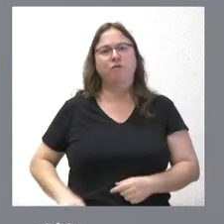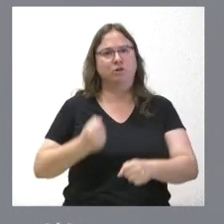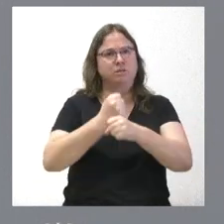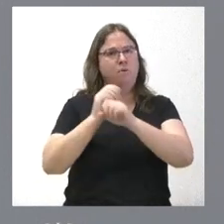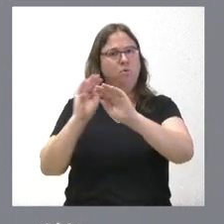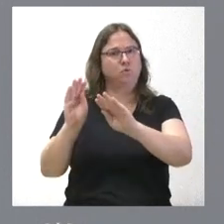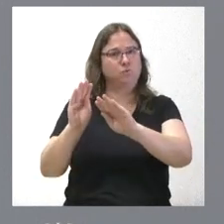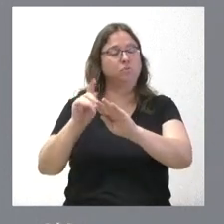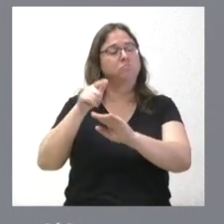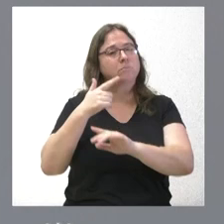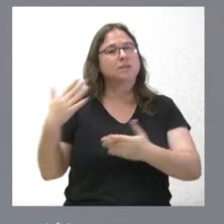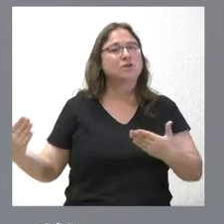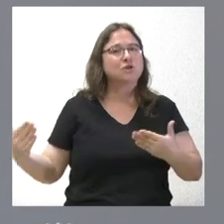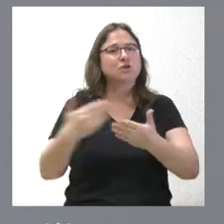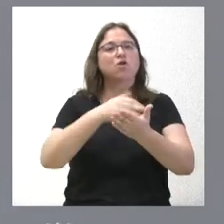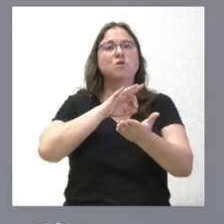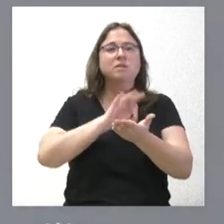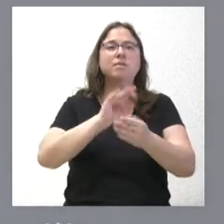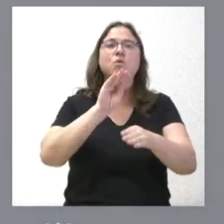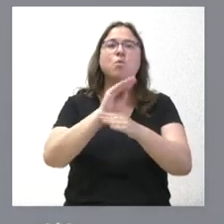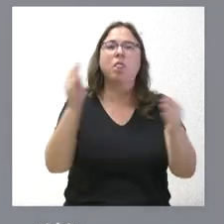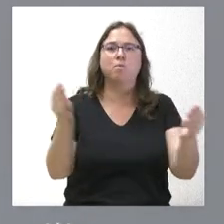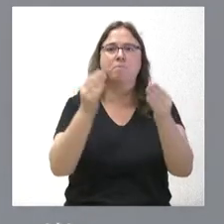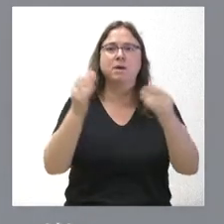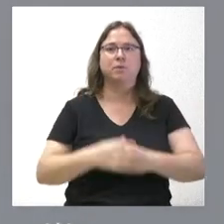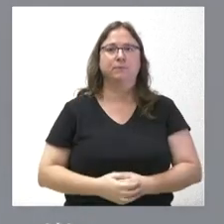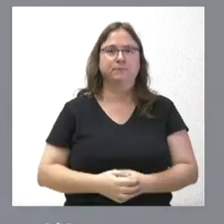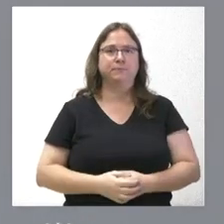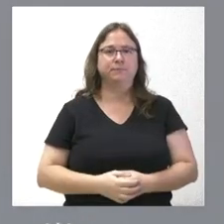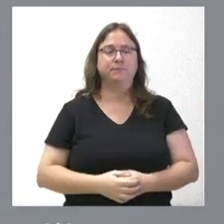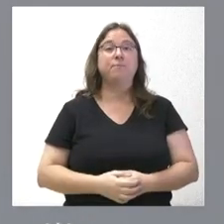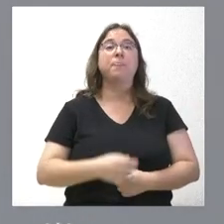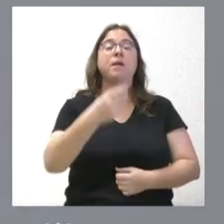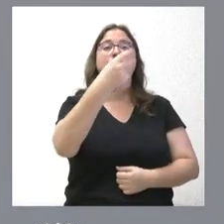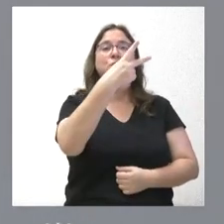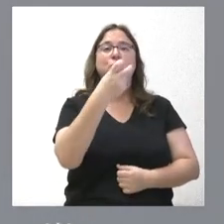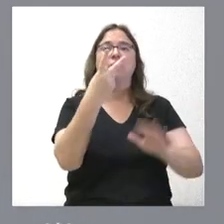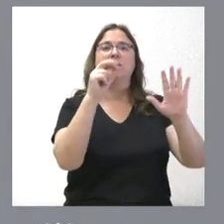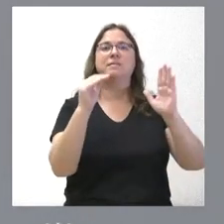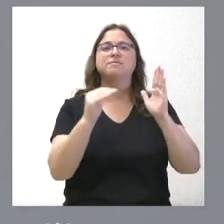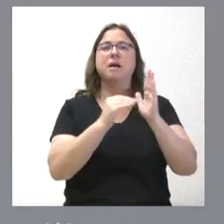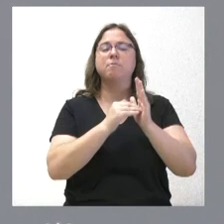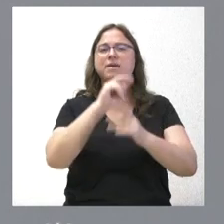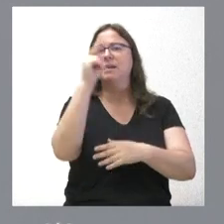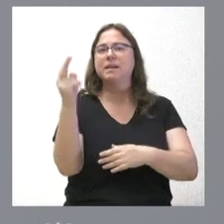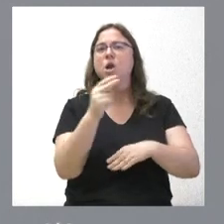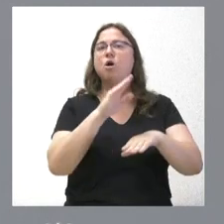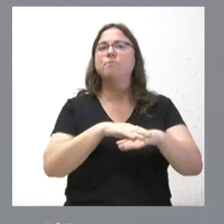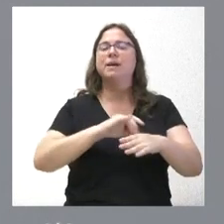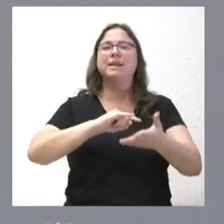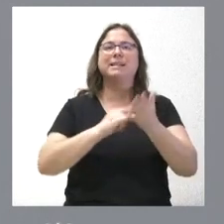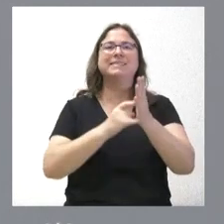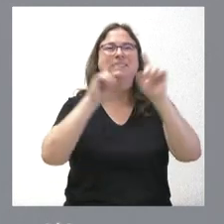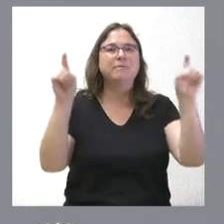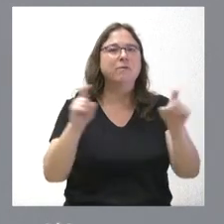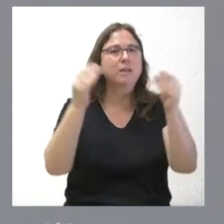todos los servicios de cuidados. 270.000 euros para la mejora del sistema informático que gestiona